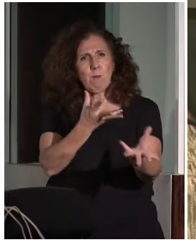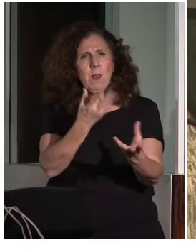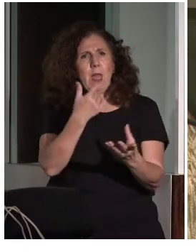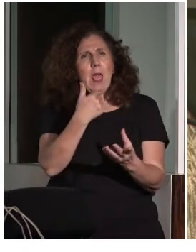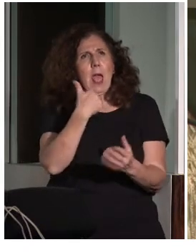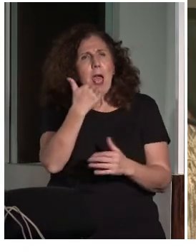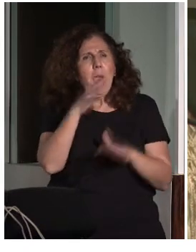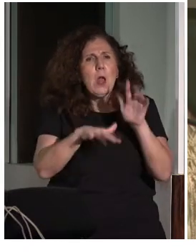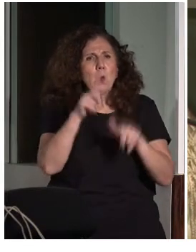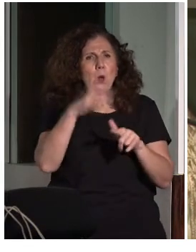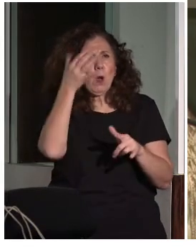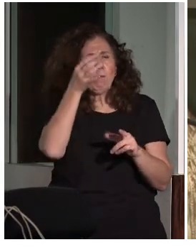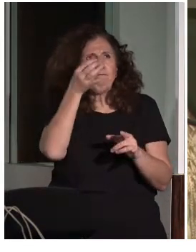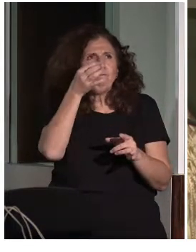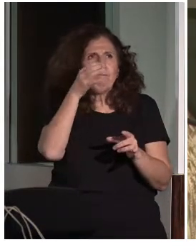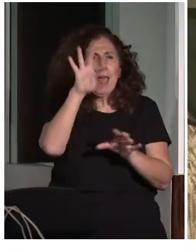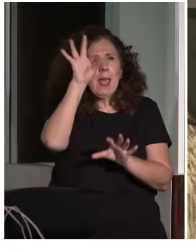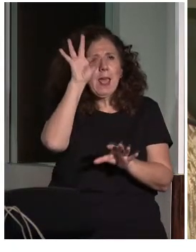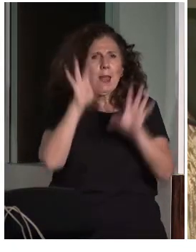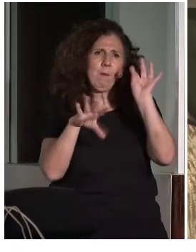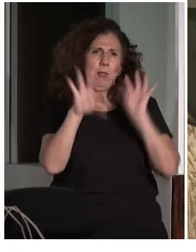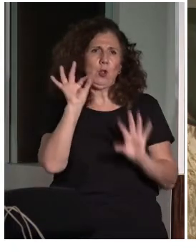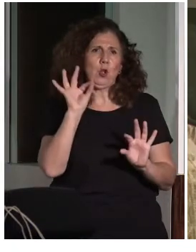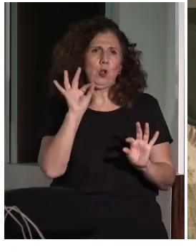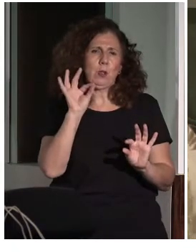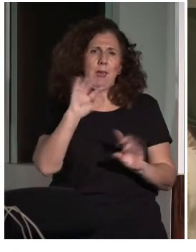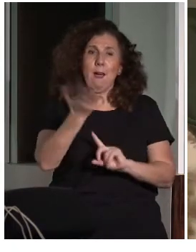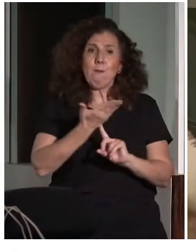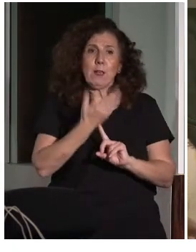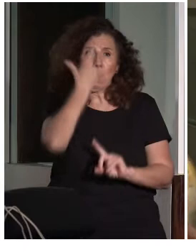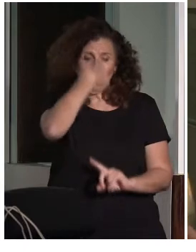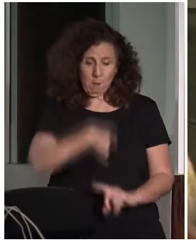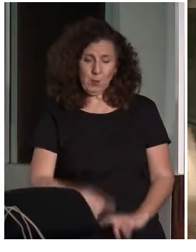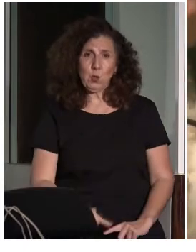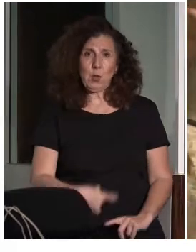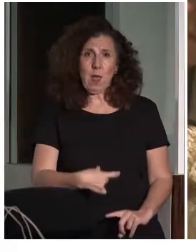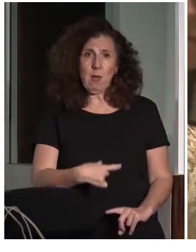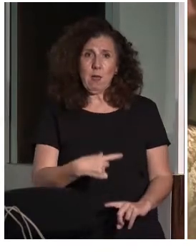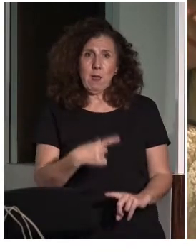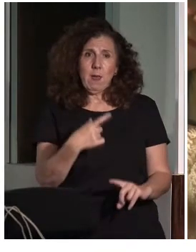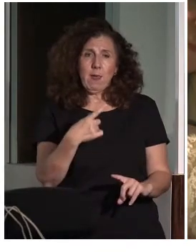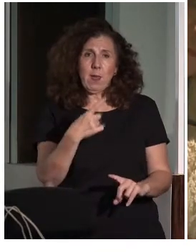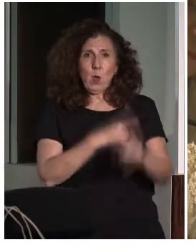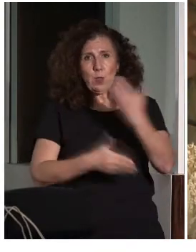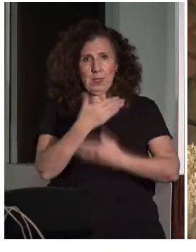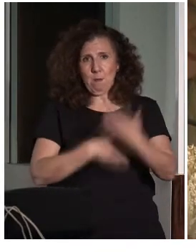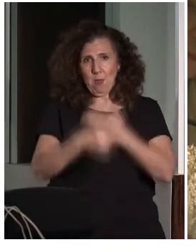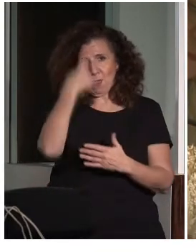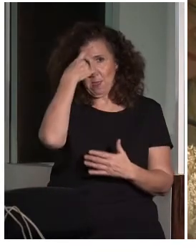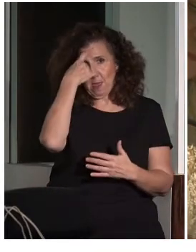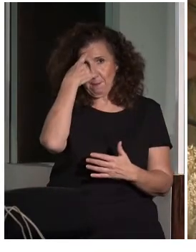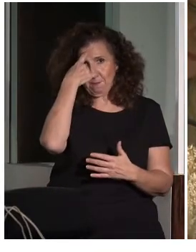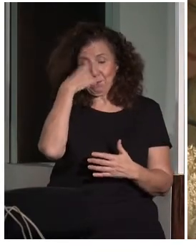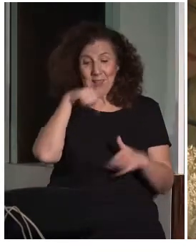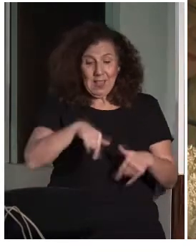discapacidad intelectual. El primero de ellos es que el propio sistema educativo que hoy tenemos